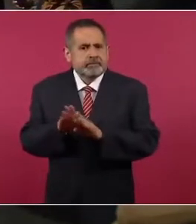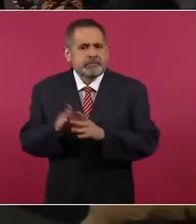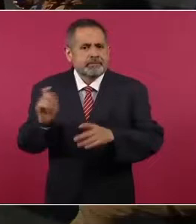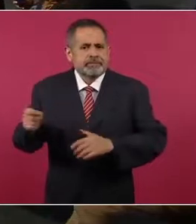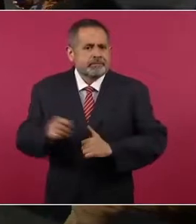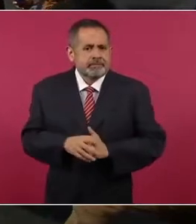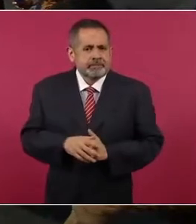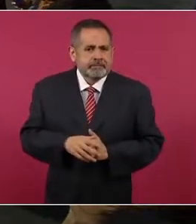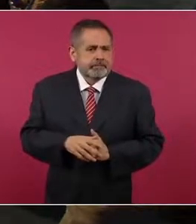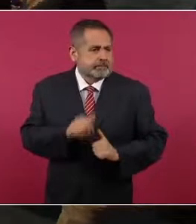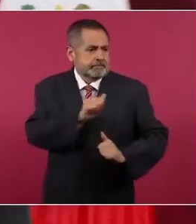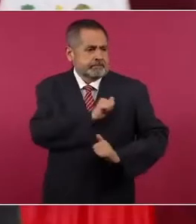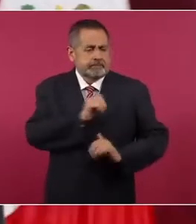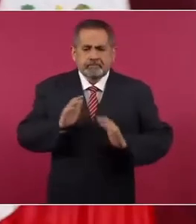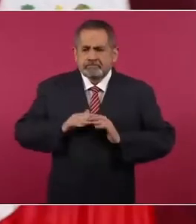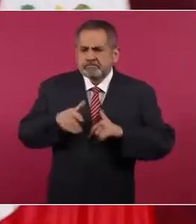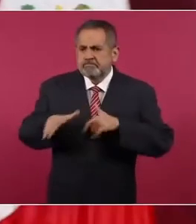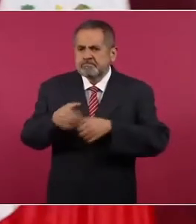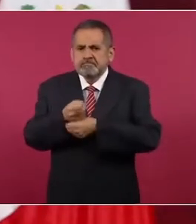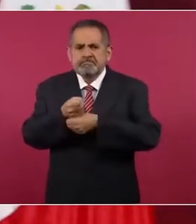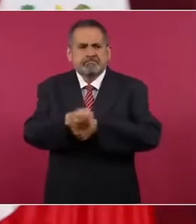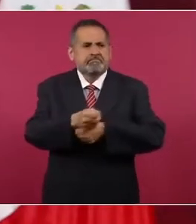a reprimir al pueblo,